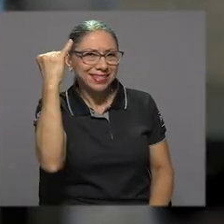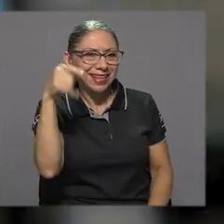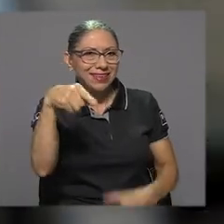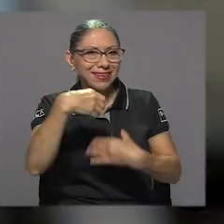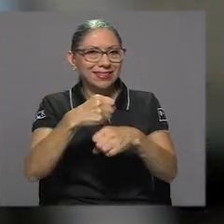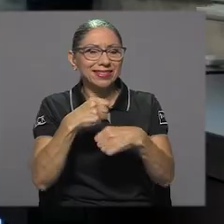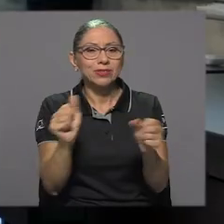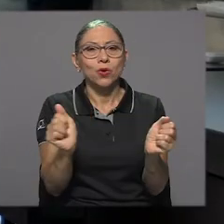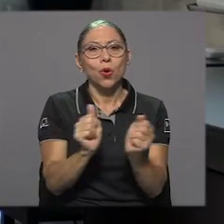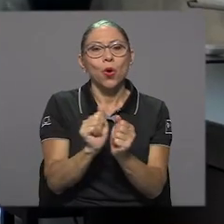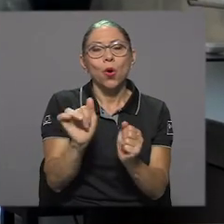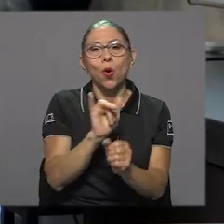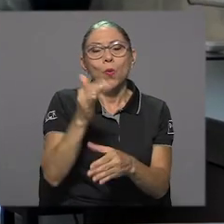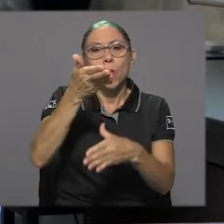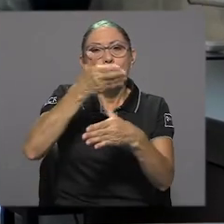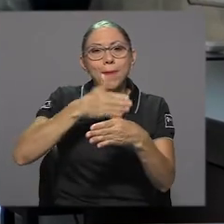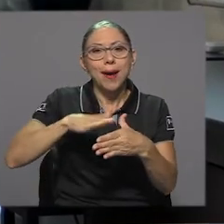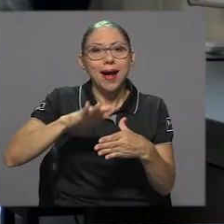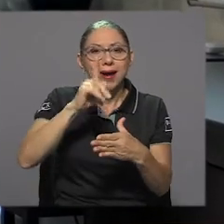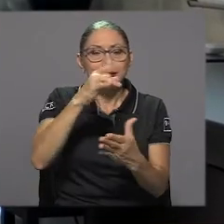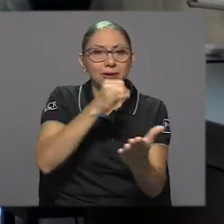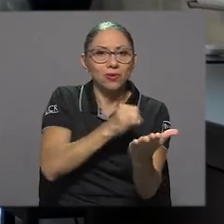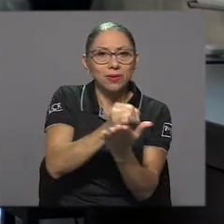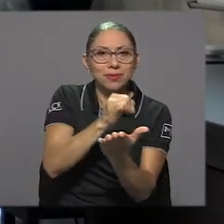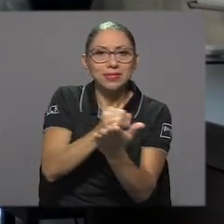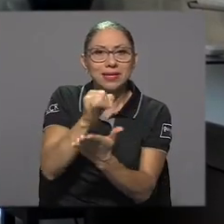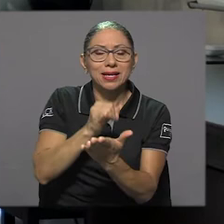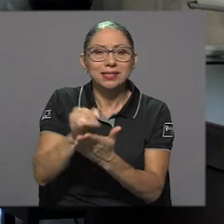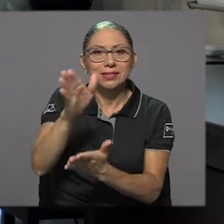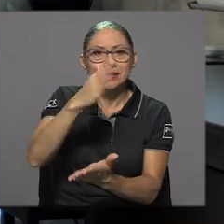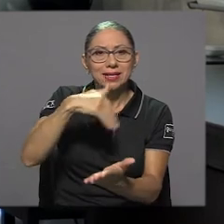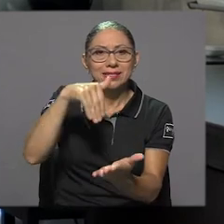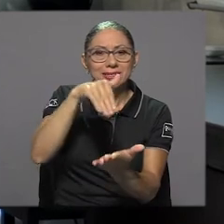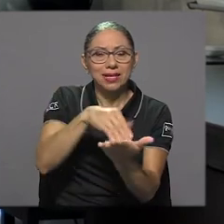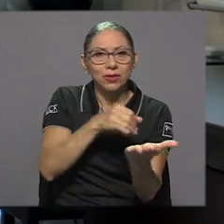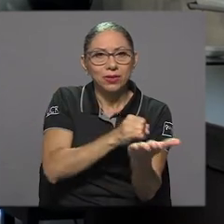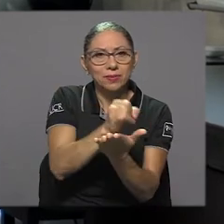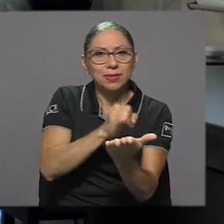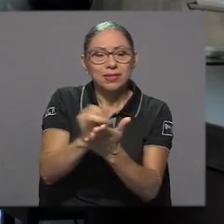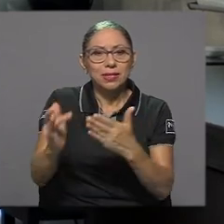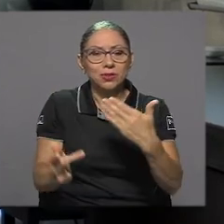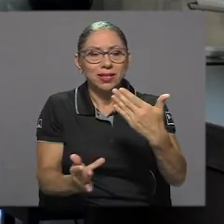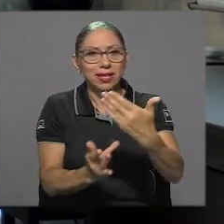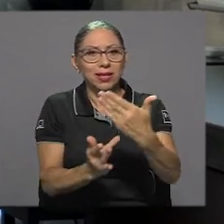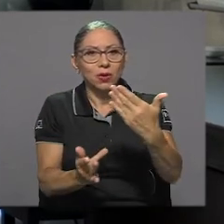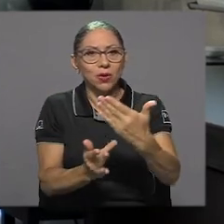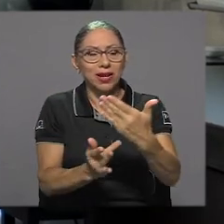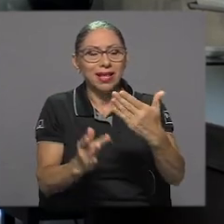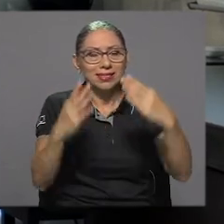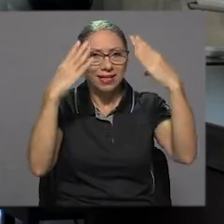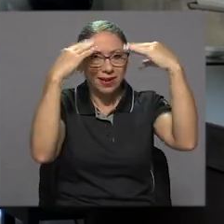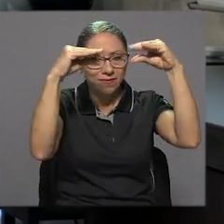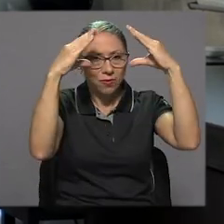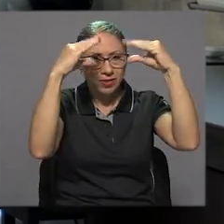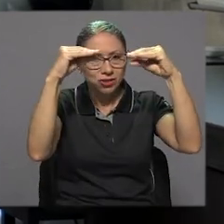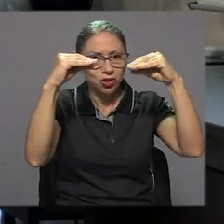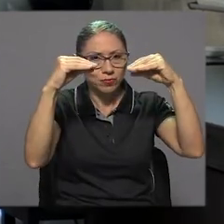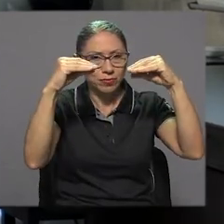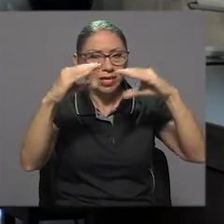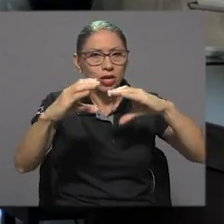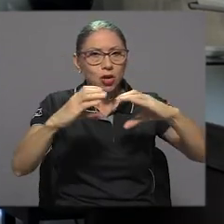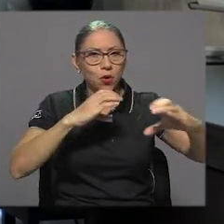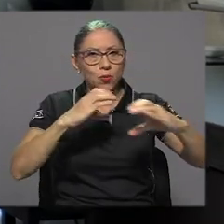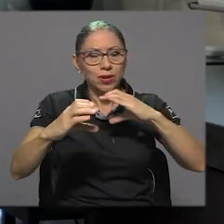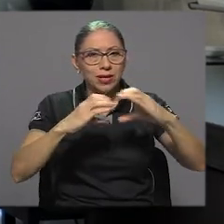Esta iniciativa se realizó como parte de una investigación del Centro de Investigación en Tecnologías